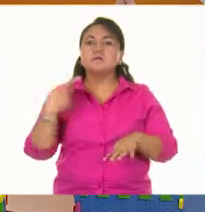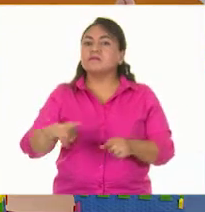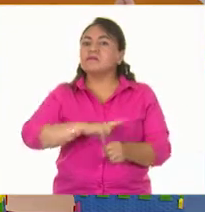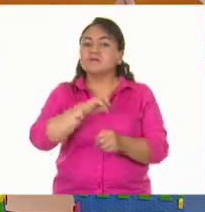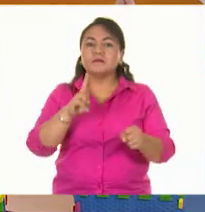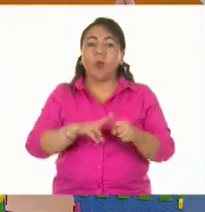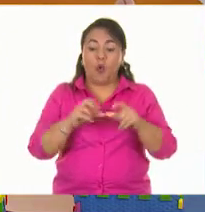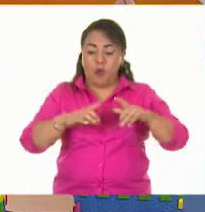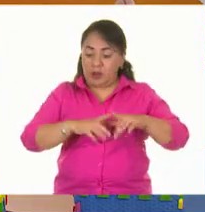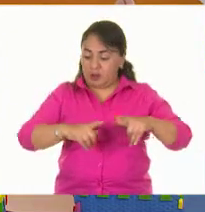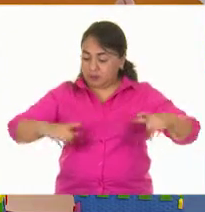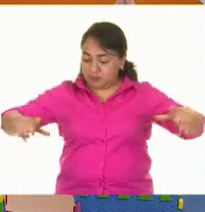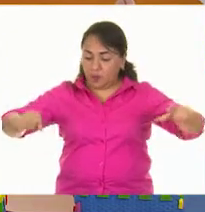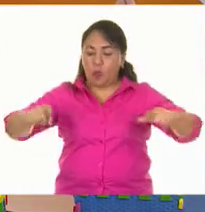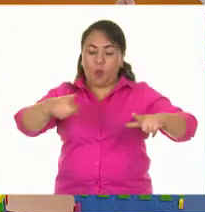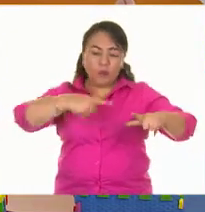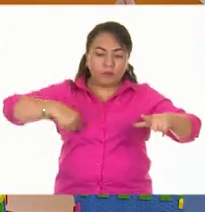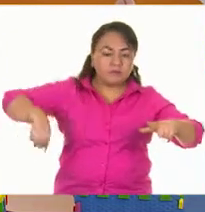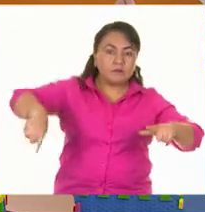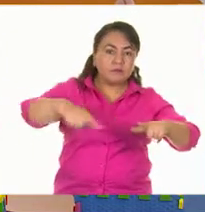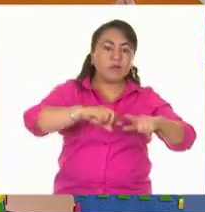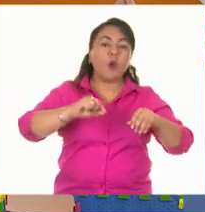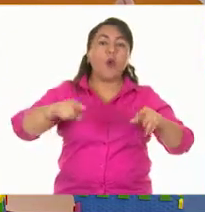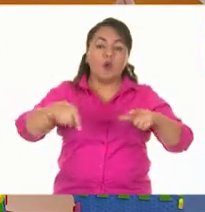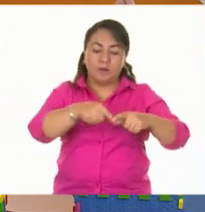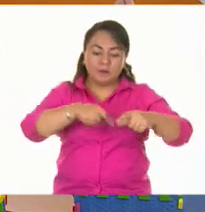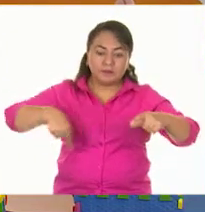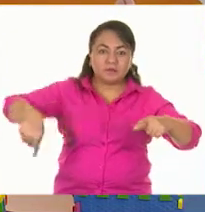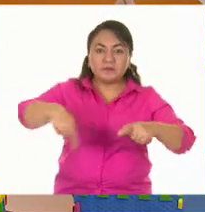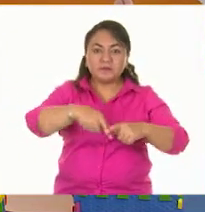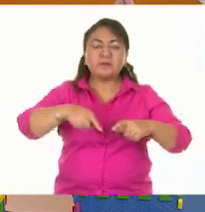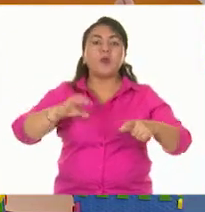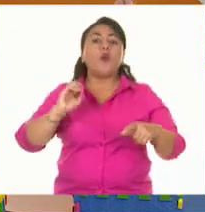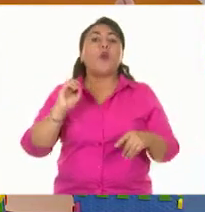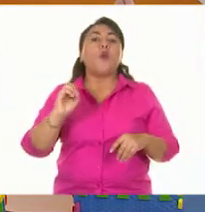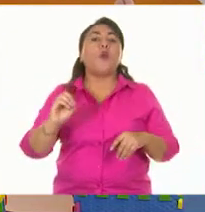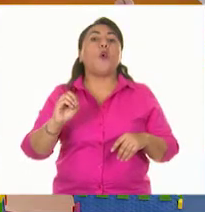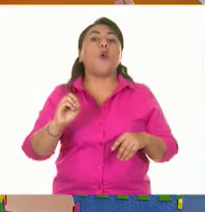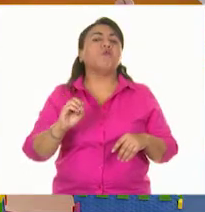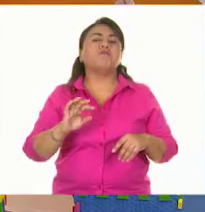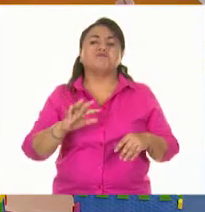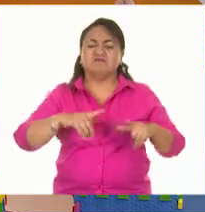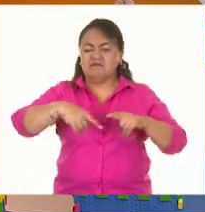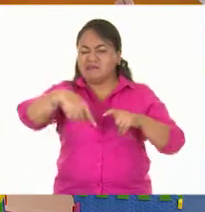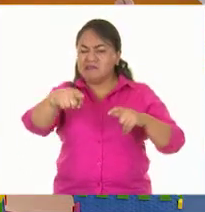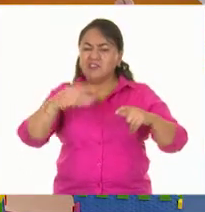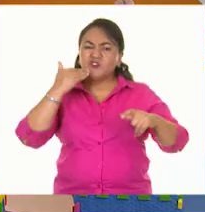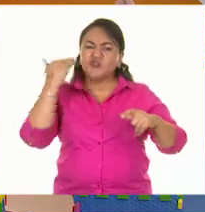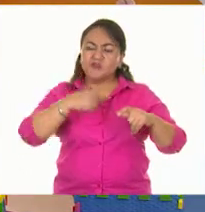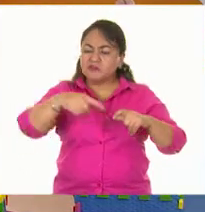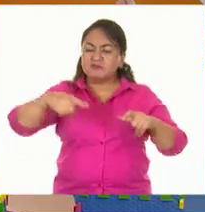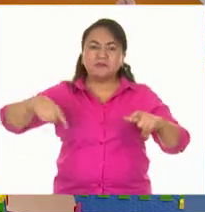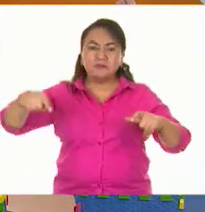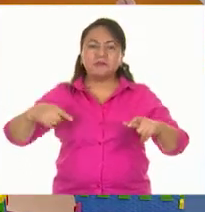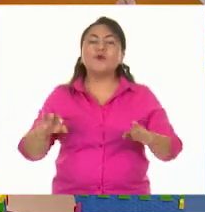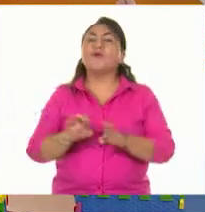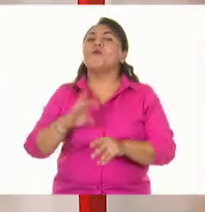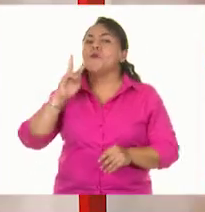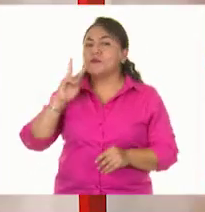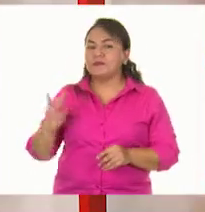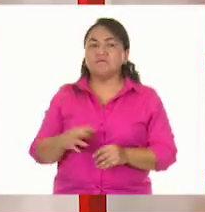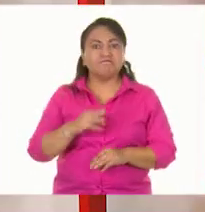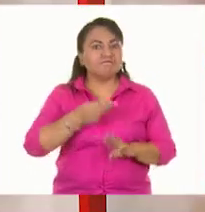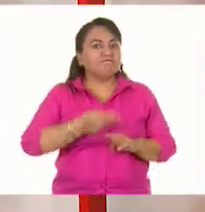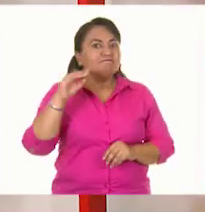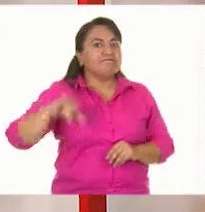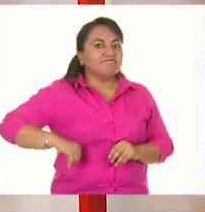alargada o redonda o balada, puede tener una forma irregular incluso. ¿Cómo ves eso, Alexia? Muy